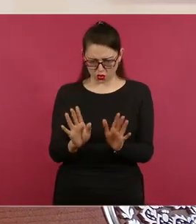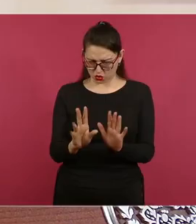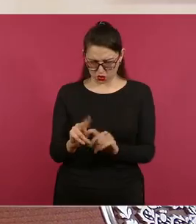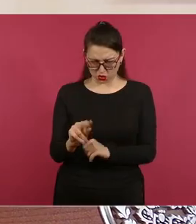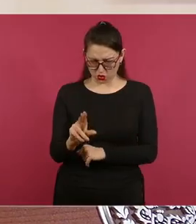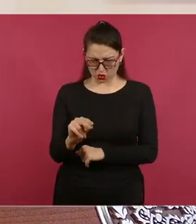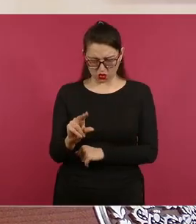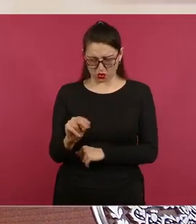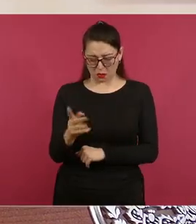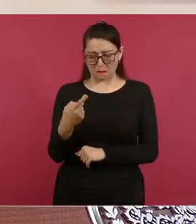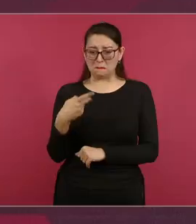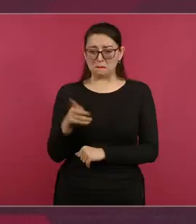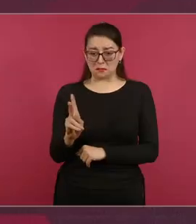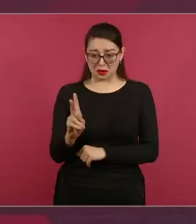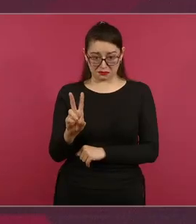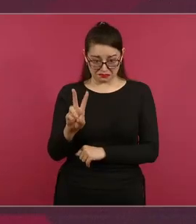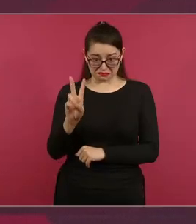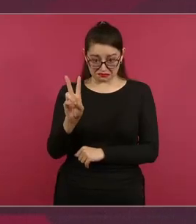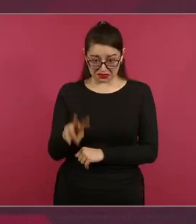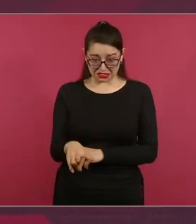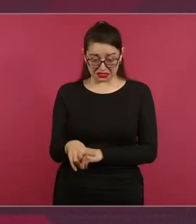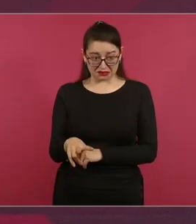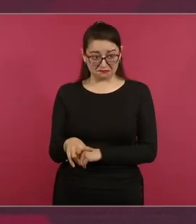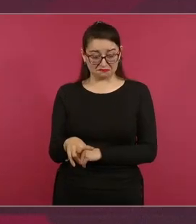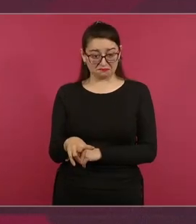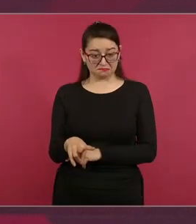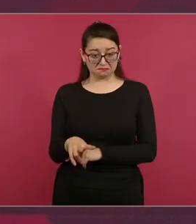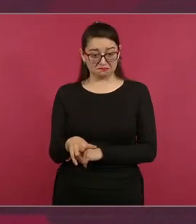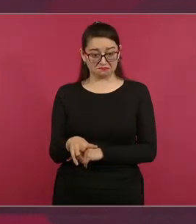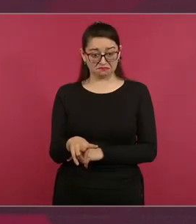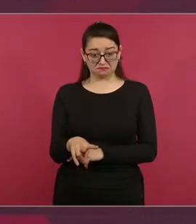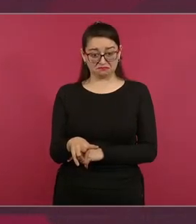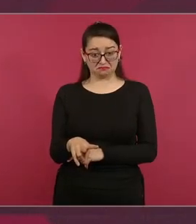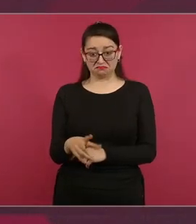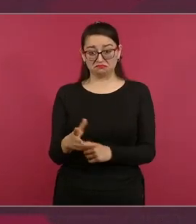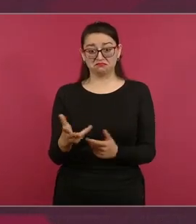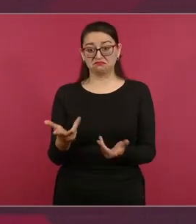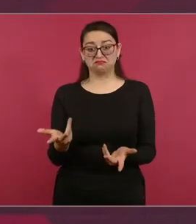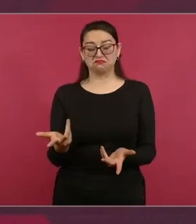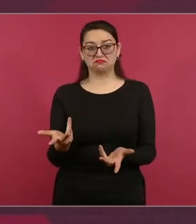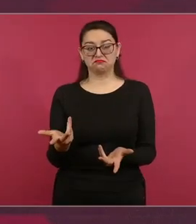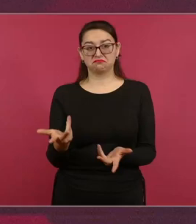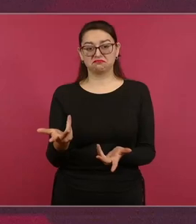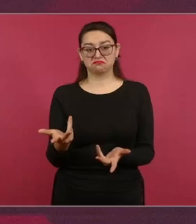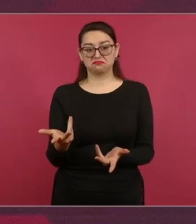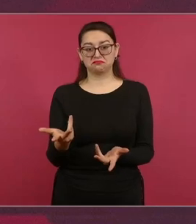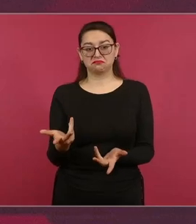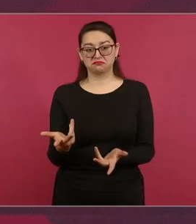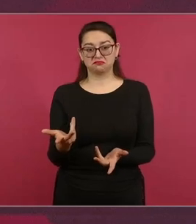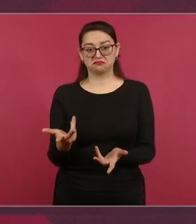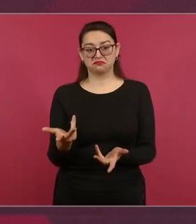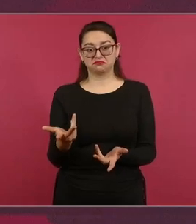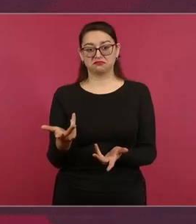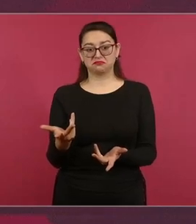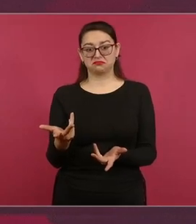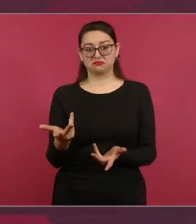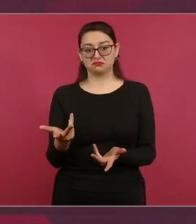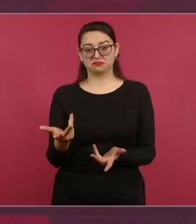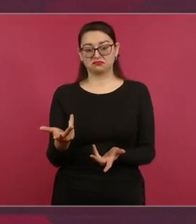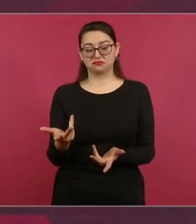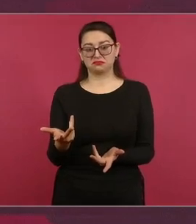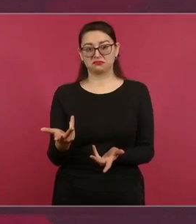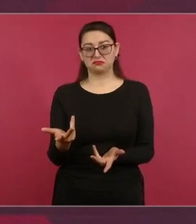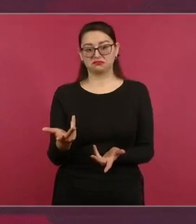pero es una de las cosas muy buenas, muy buenas, muy